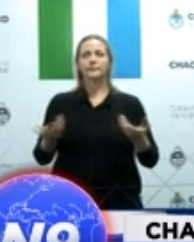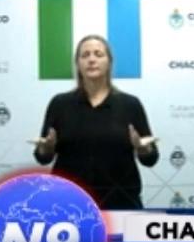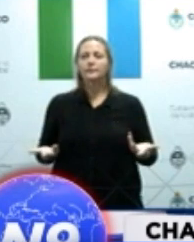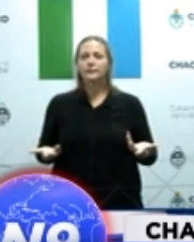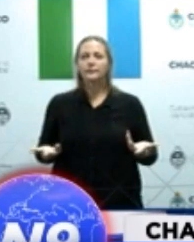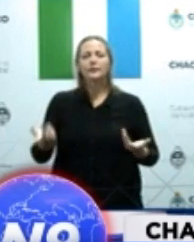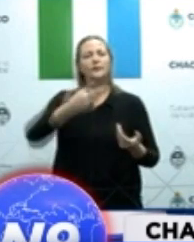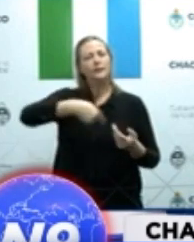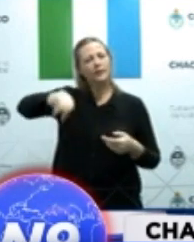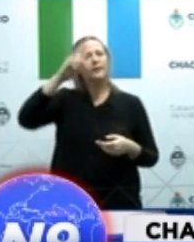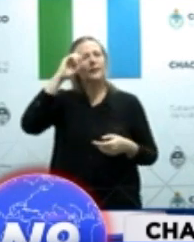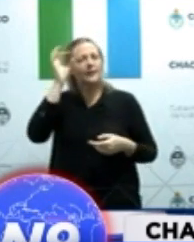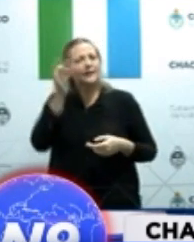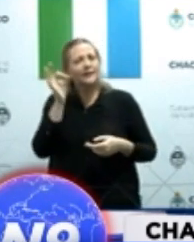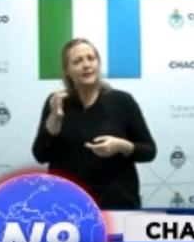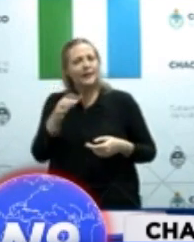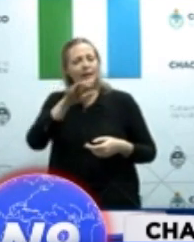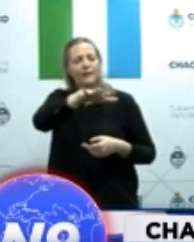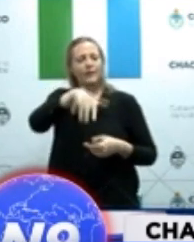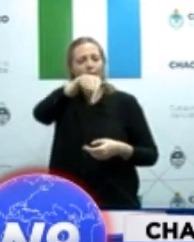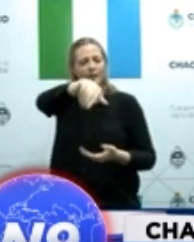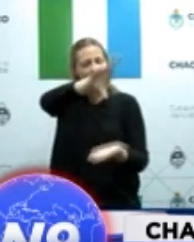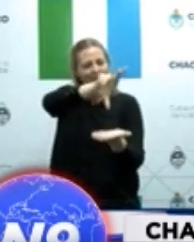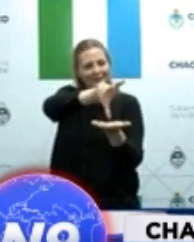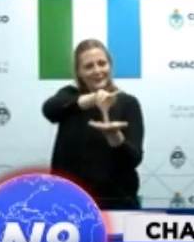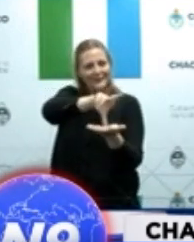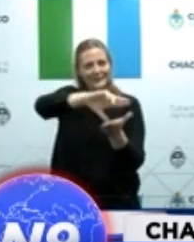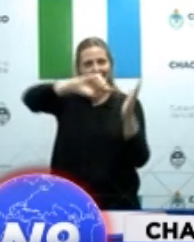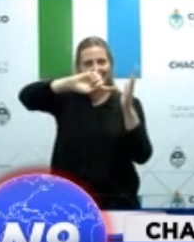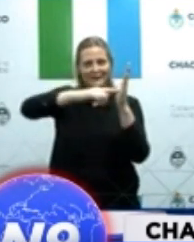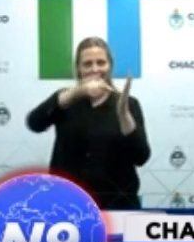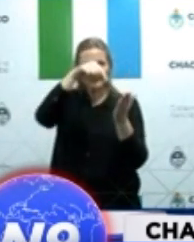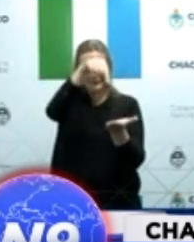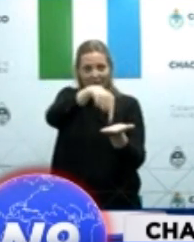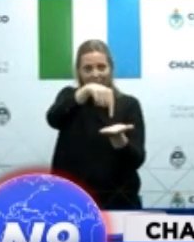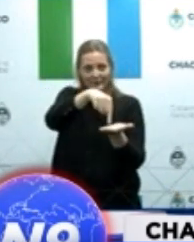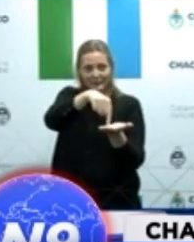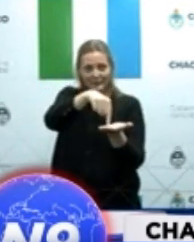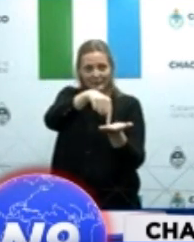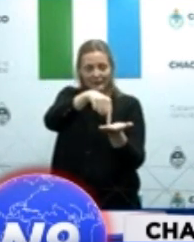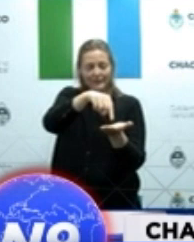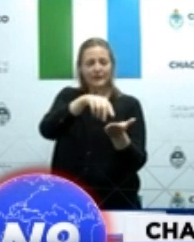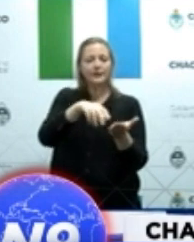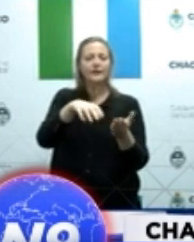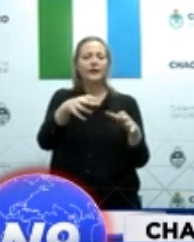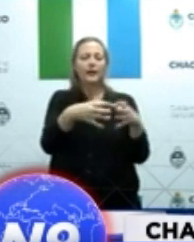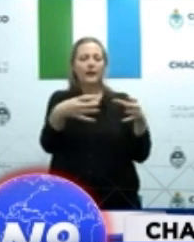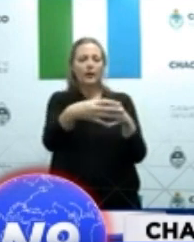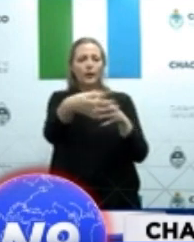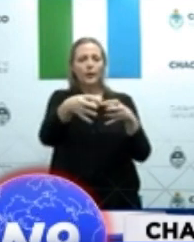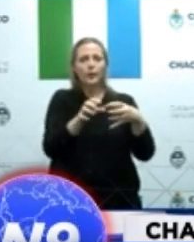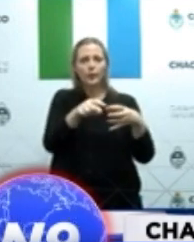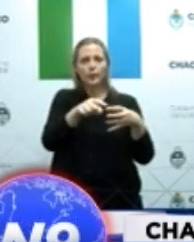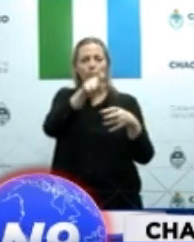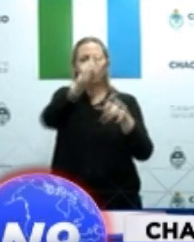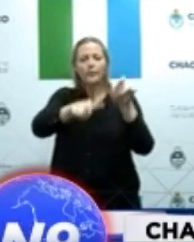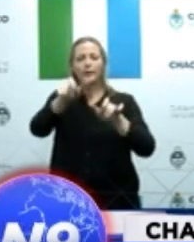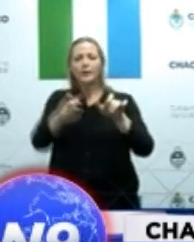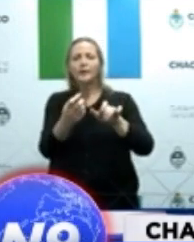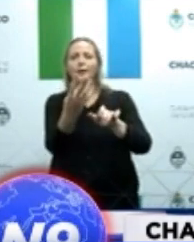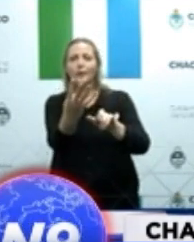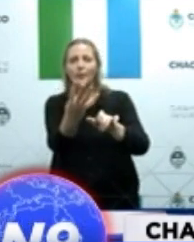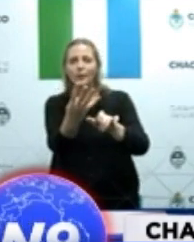hoy hay cuatro casos activos en el micro y en el macrocentro. O sea, la reducción de la circulación es clave.